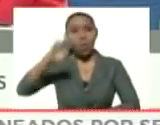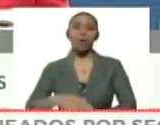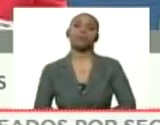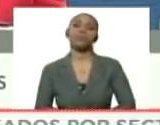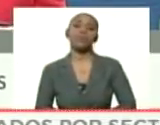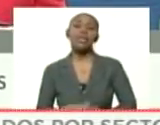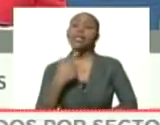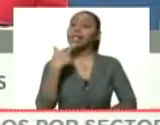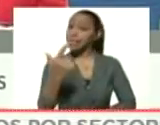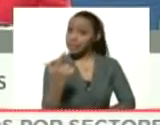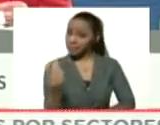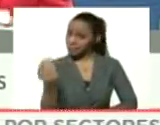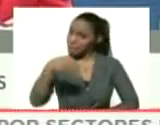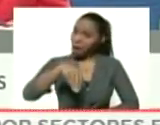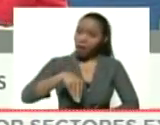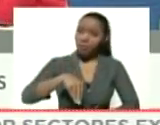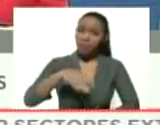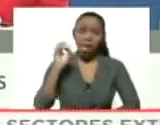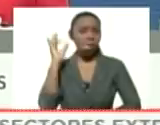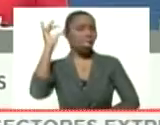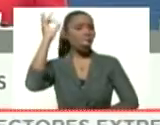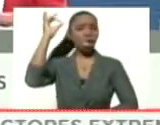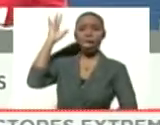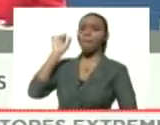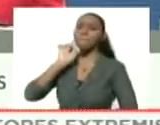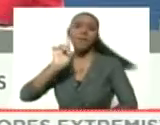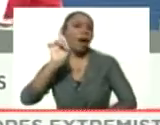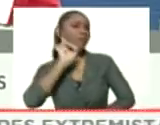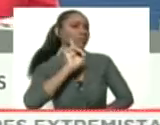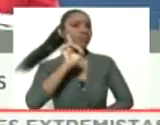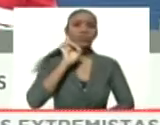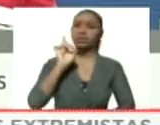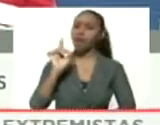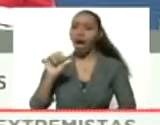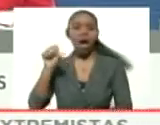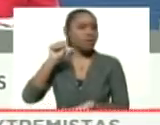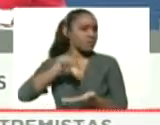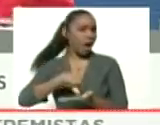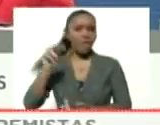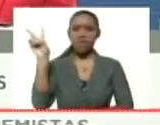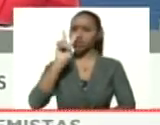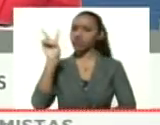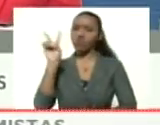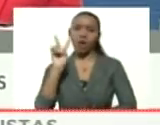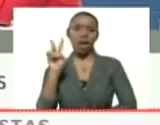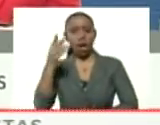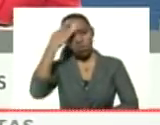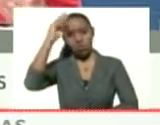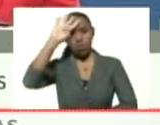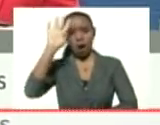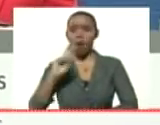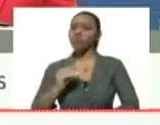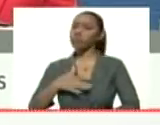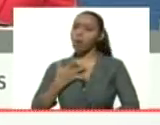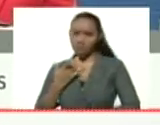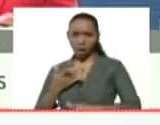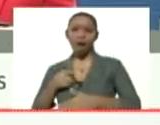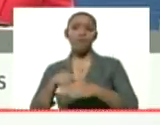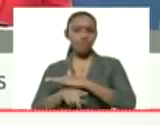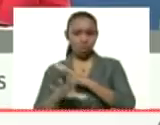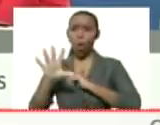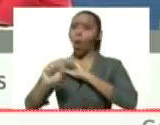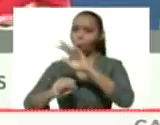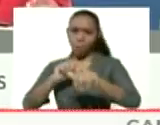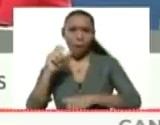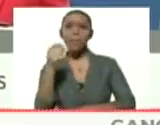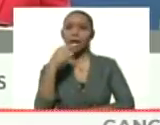Y dicen, además, que es mentira que Irán, que Venezuela, que Cuba puede acceder a la compra de